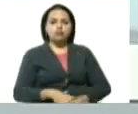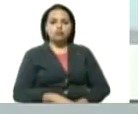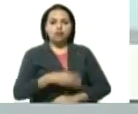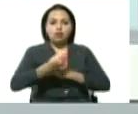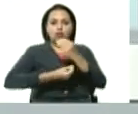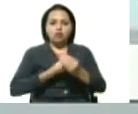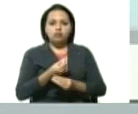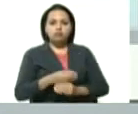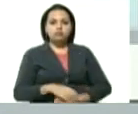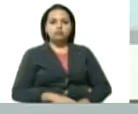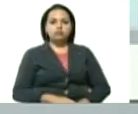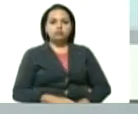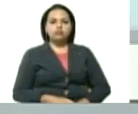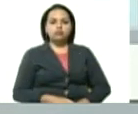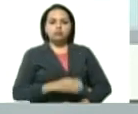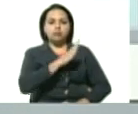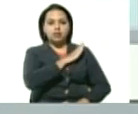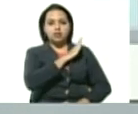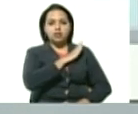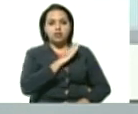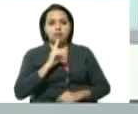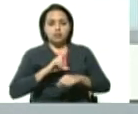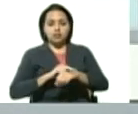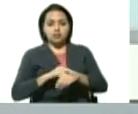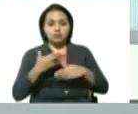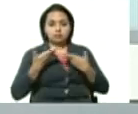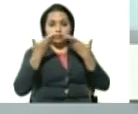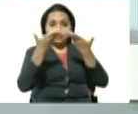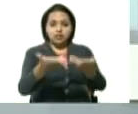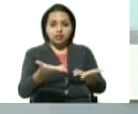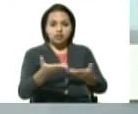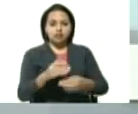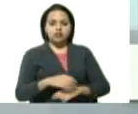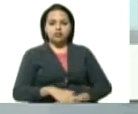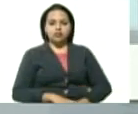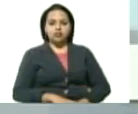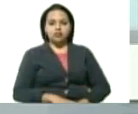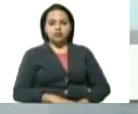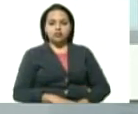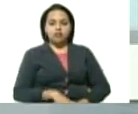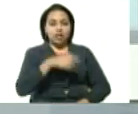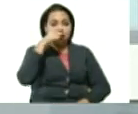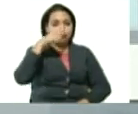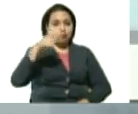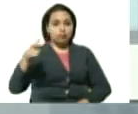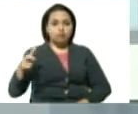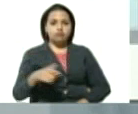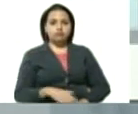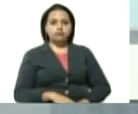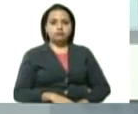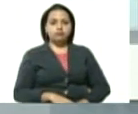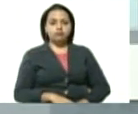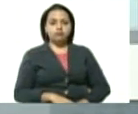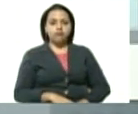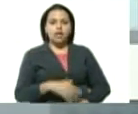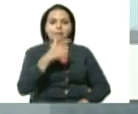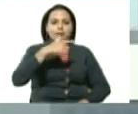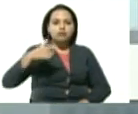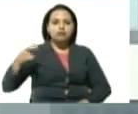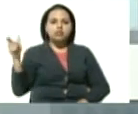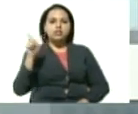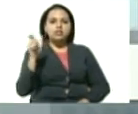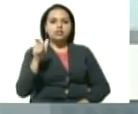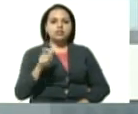tener esta medicina para proporcionársela a nuestros compatriotas a las personas que lo necesitan